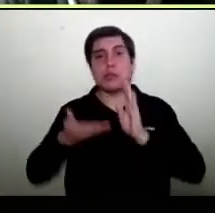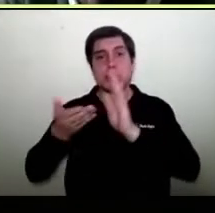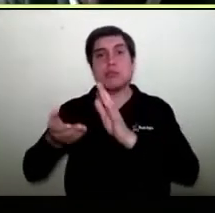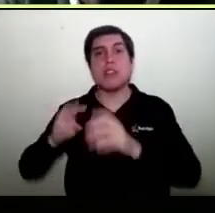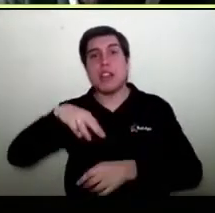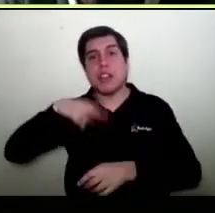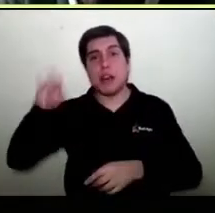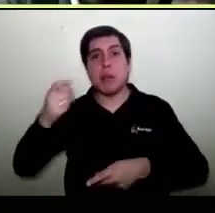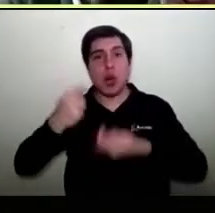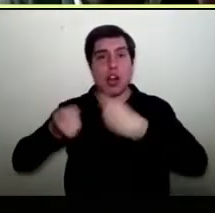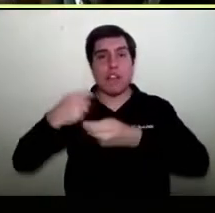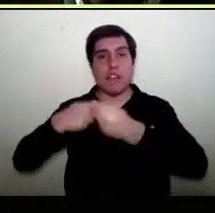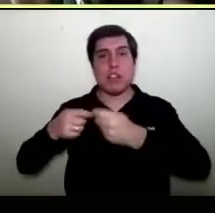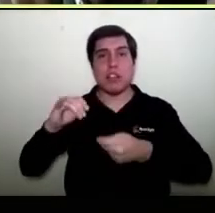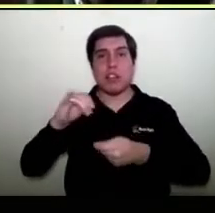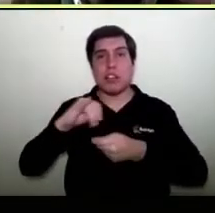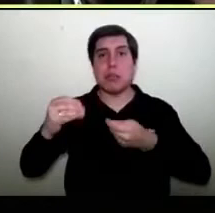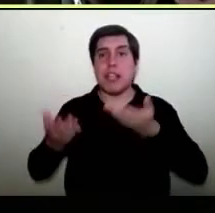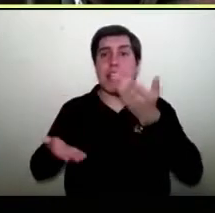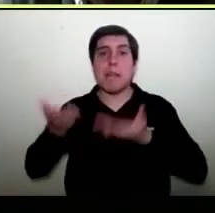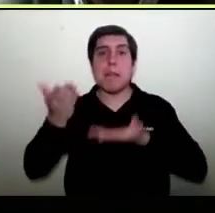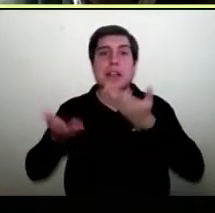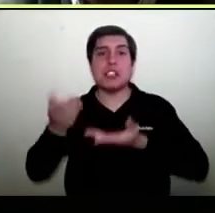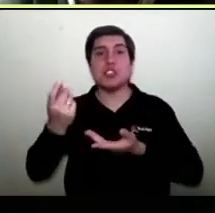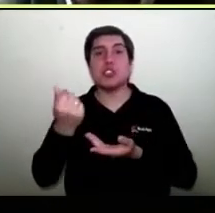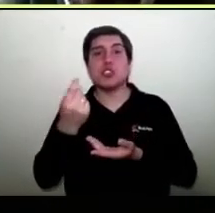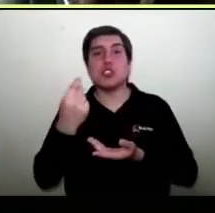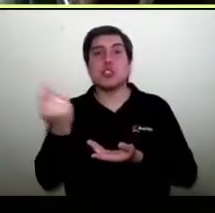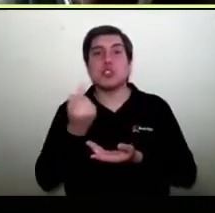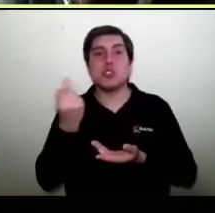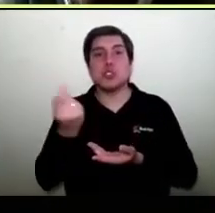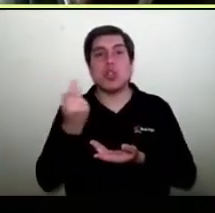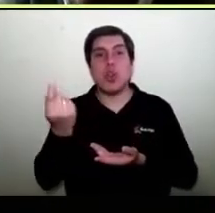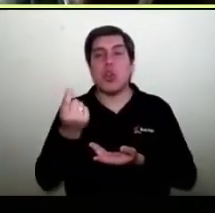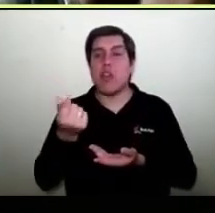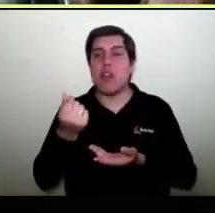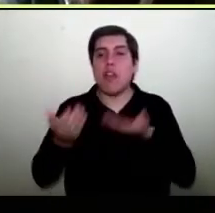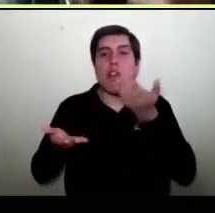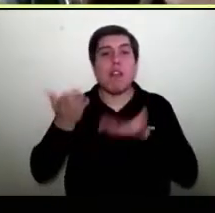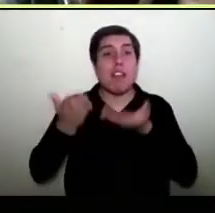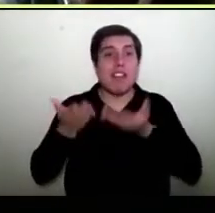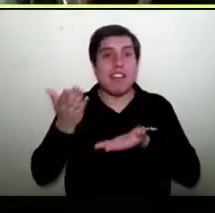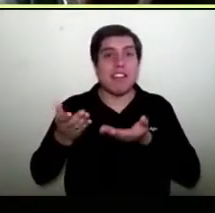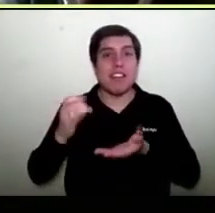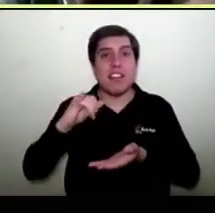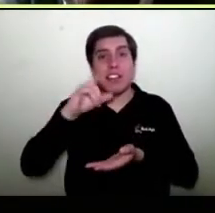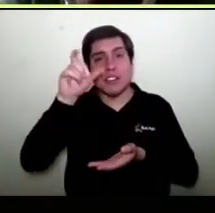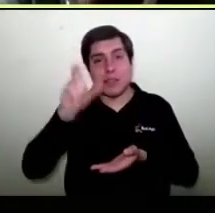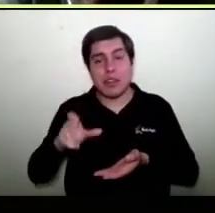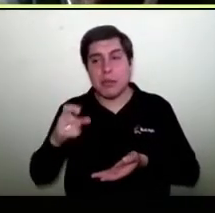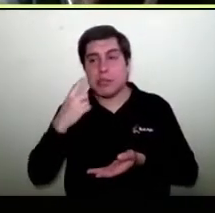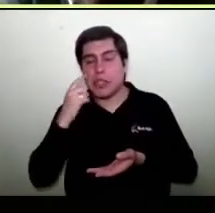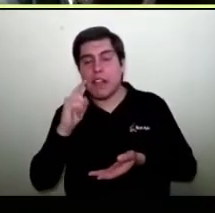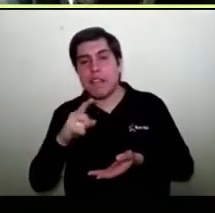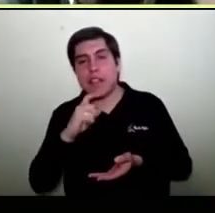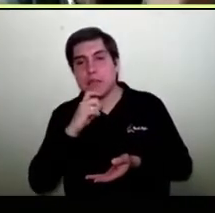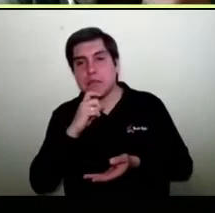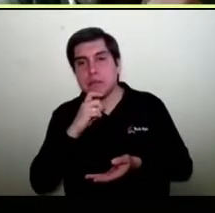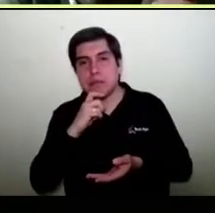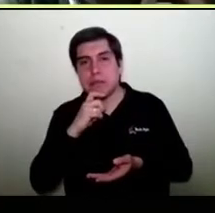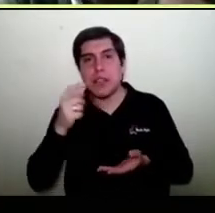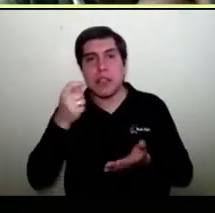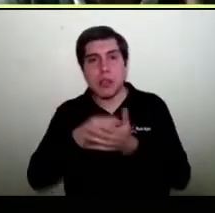virtual y se empieza a ajustar el precio a un precio de mercado. Entonces, la persona que está ahí va a querer